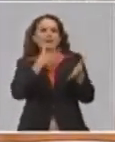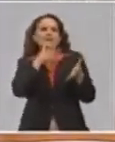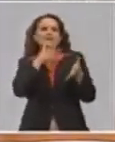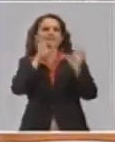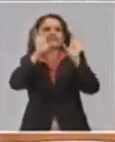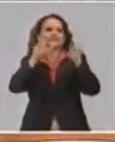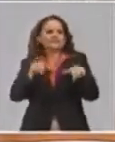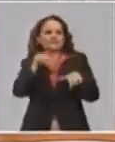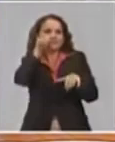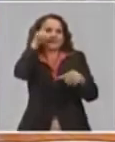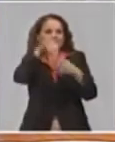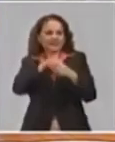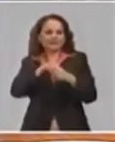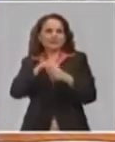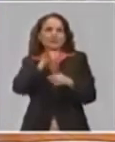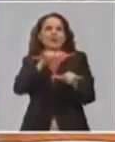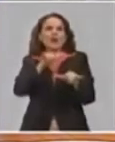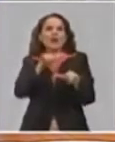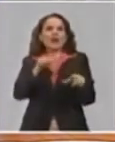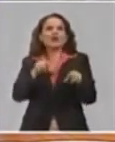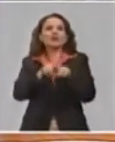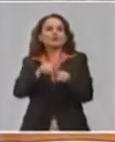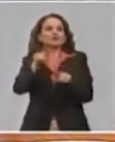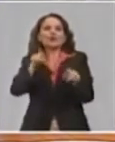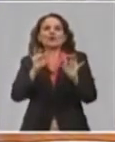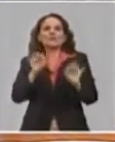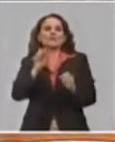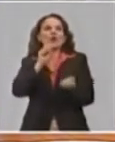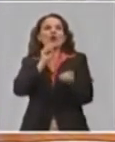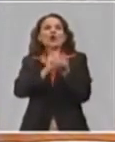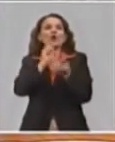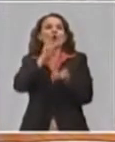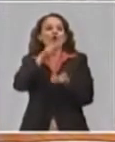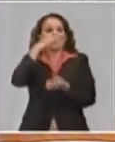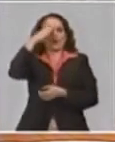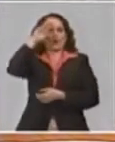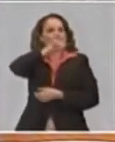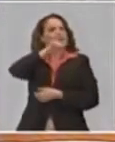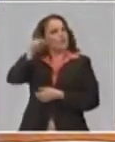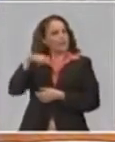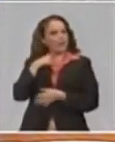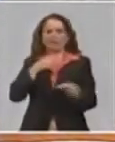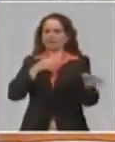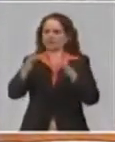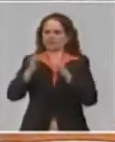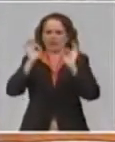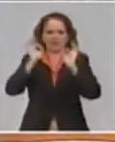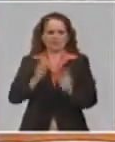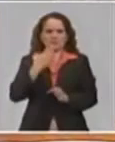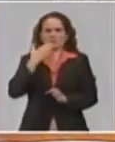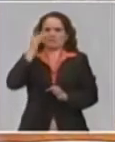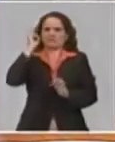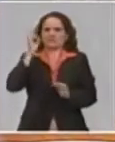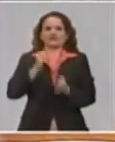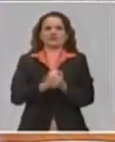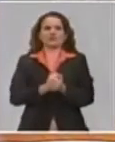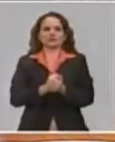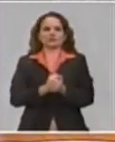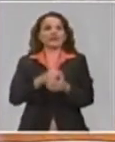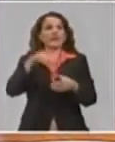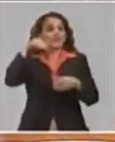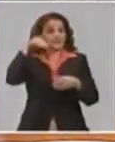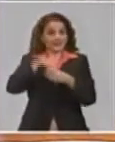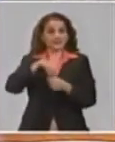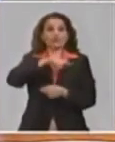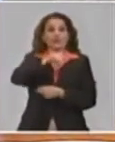de correo de Cuba, de manera exitosa. Tenemos que reconocerlo. sido un esfuerzo muy grande que han hecho los trabajadores de